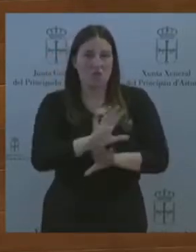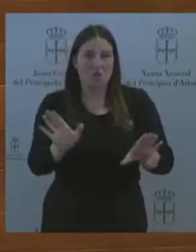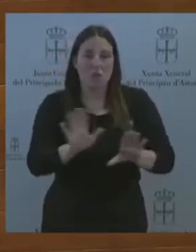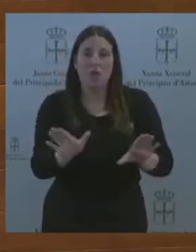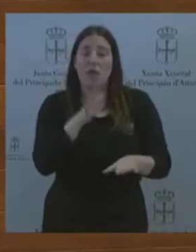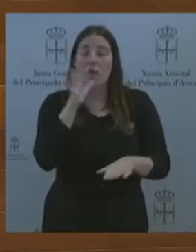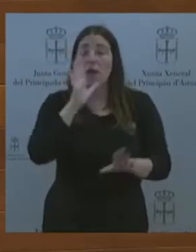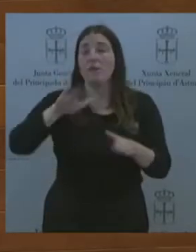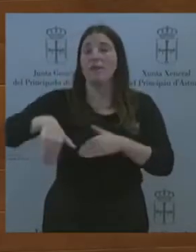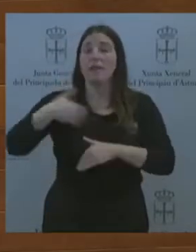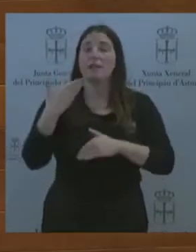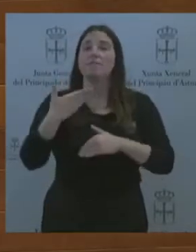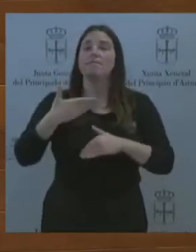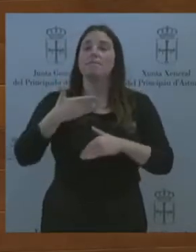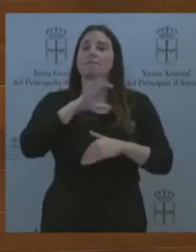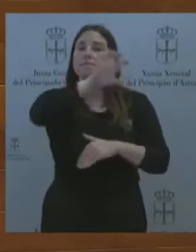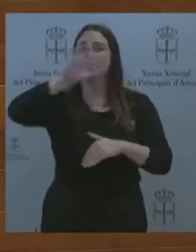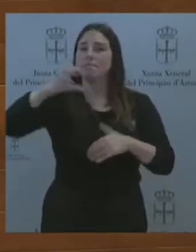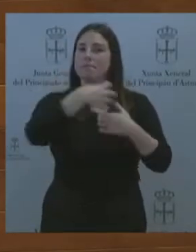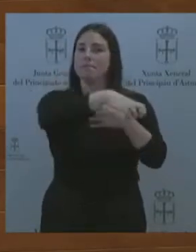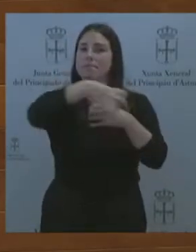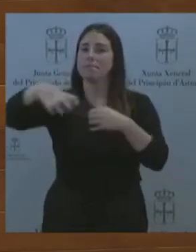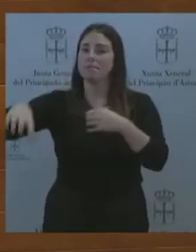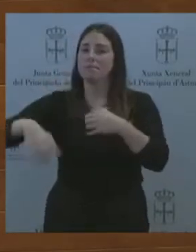decisiones al margen de estas.